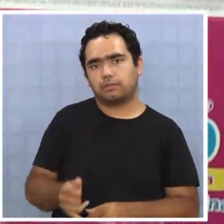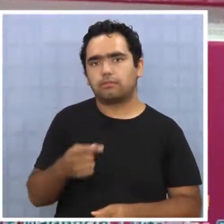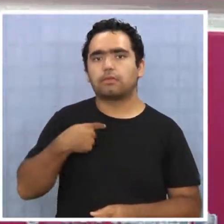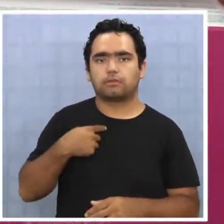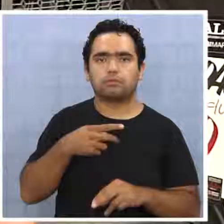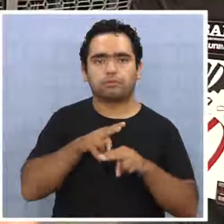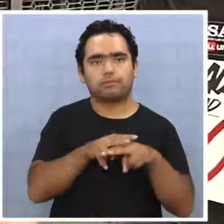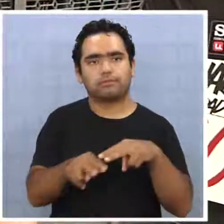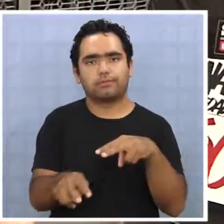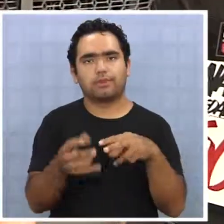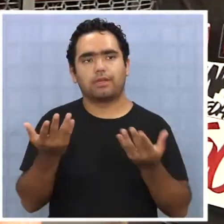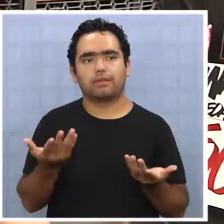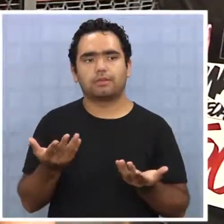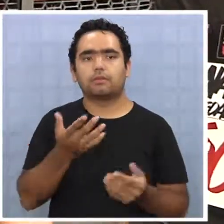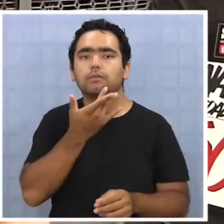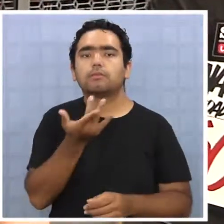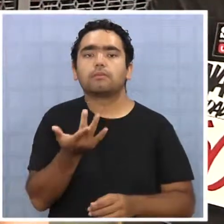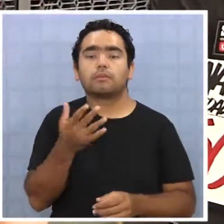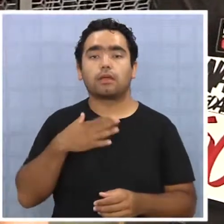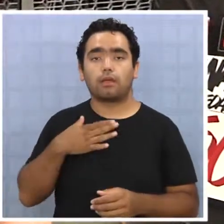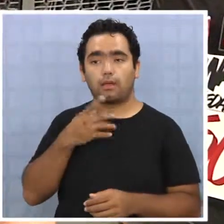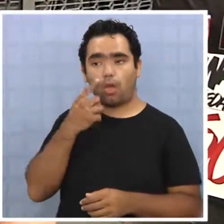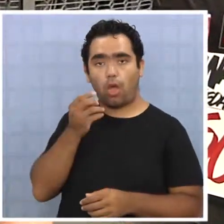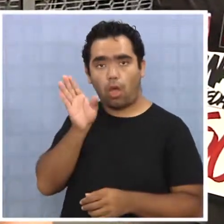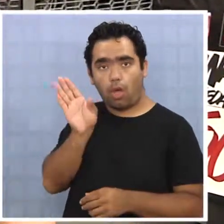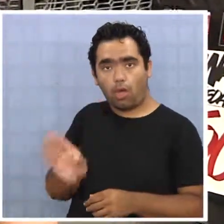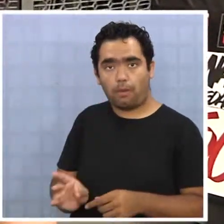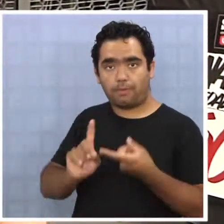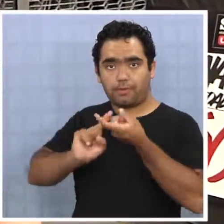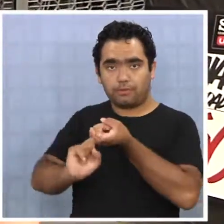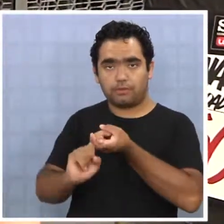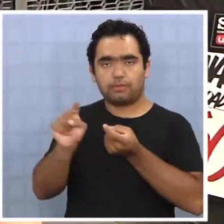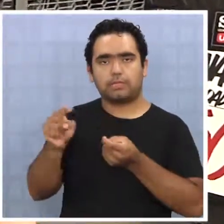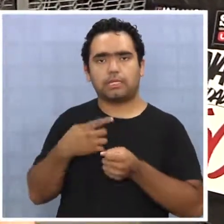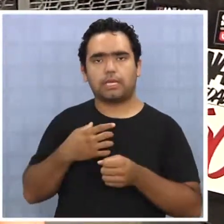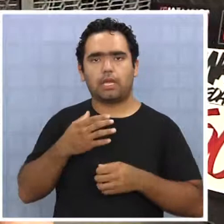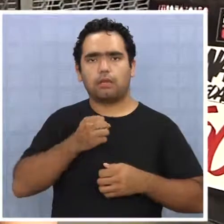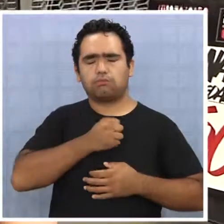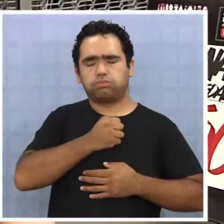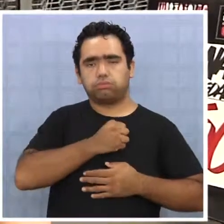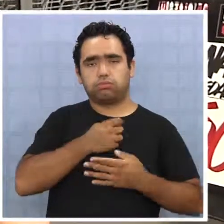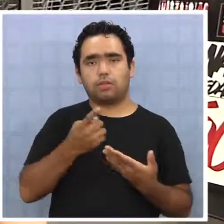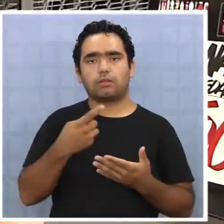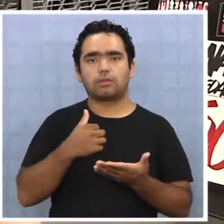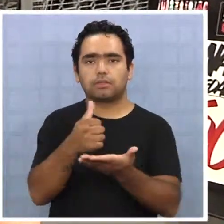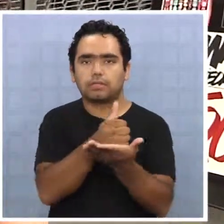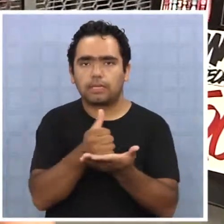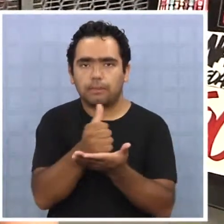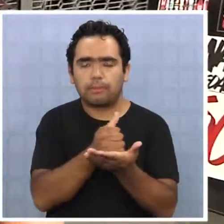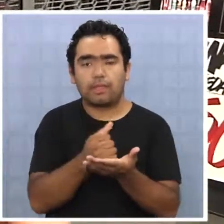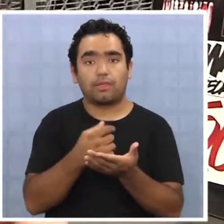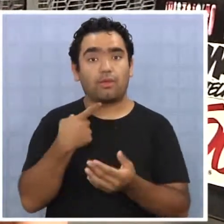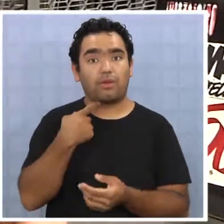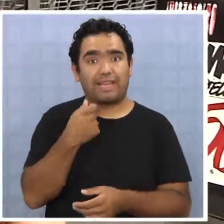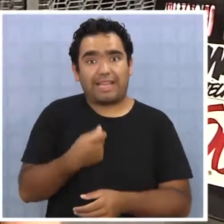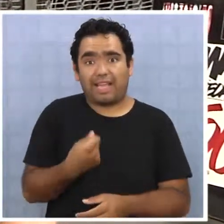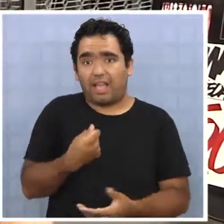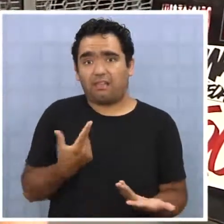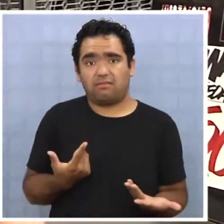porque mi marido es hipertenso, entonces los remedios para la hipertensión son carísimos,